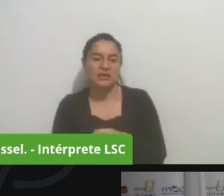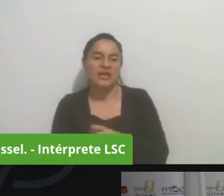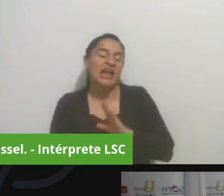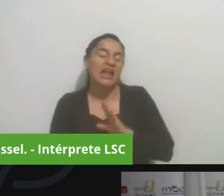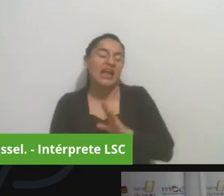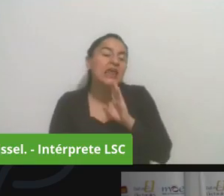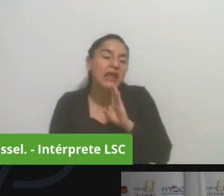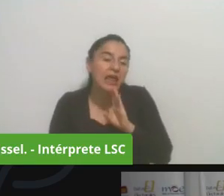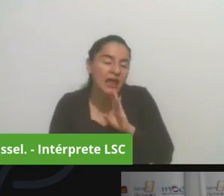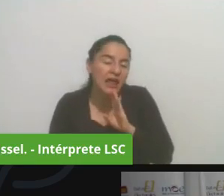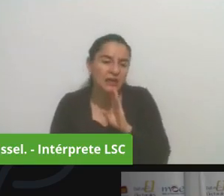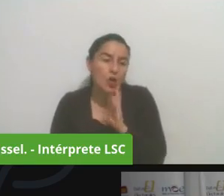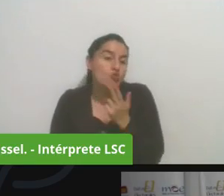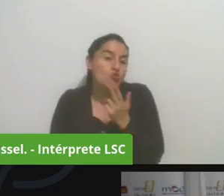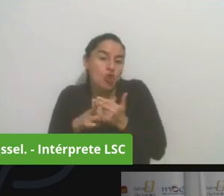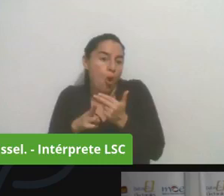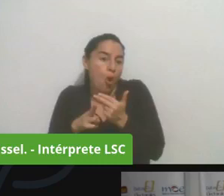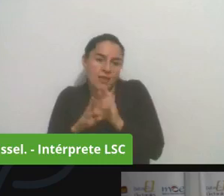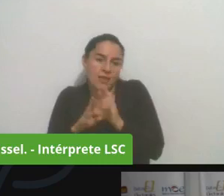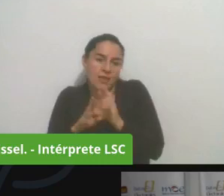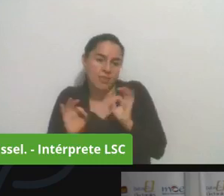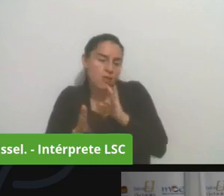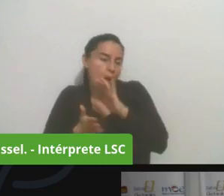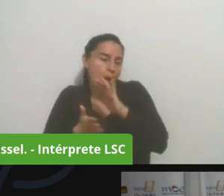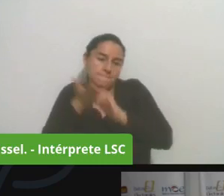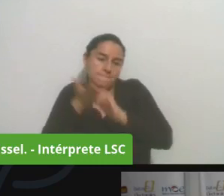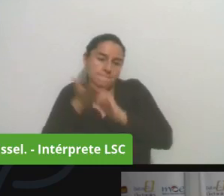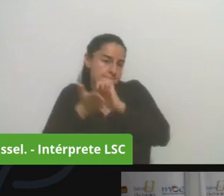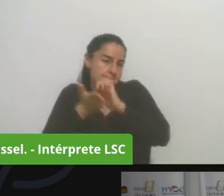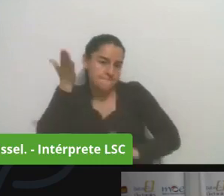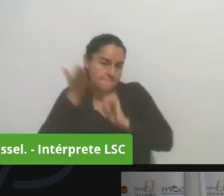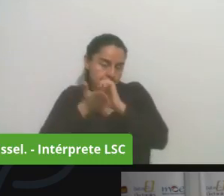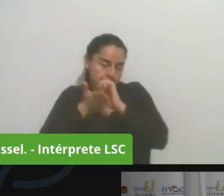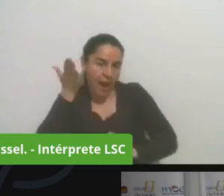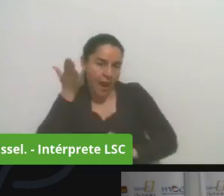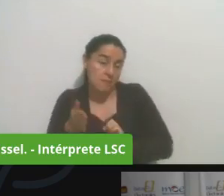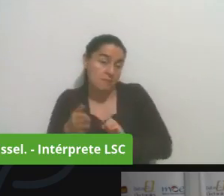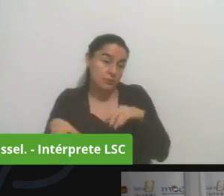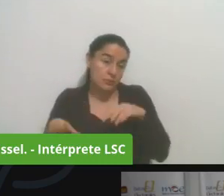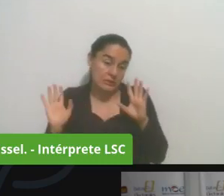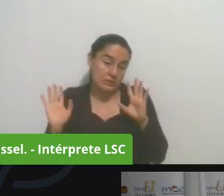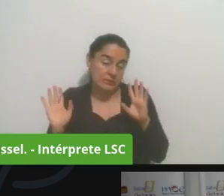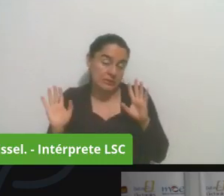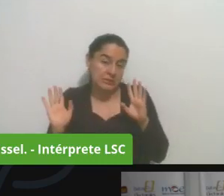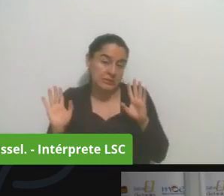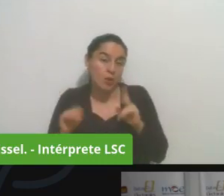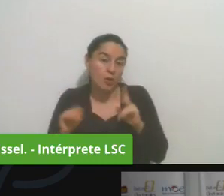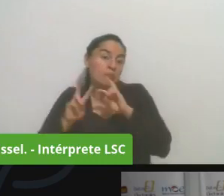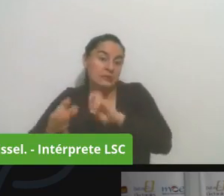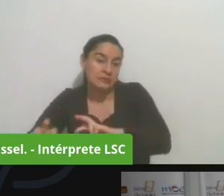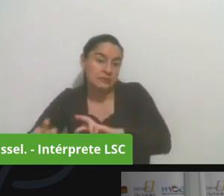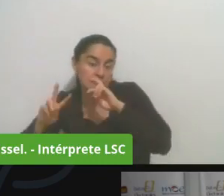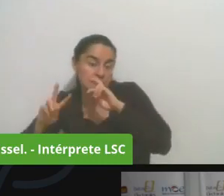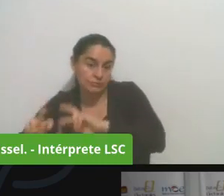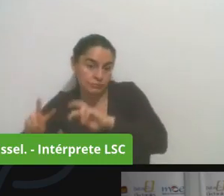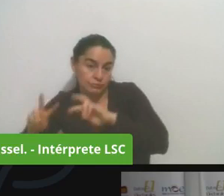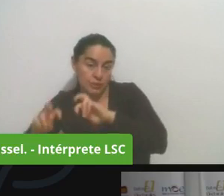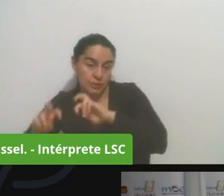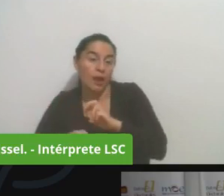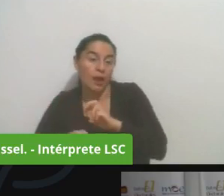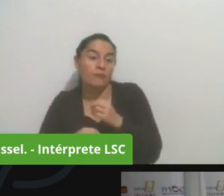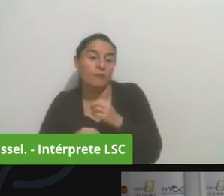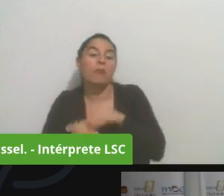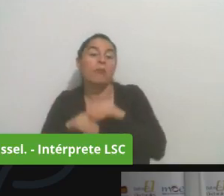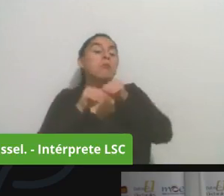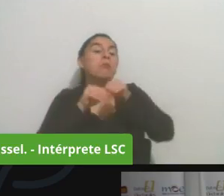detalles porque obviamente todo lo que esté en investigación no se puede hacer público vamos a ir contándoles cómo van